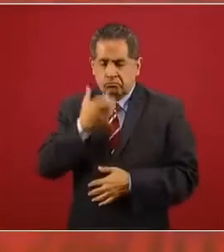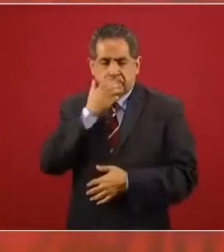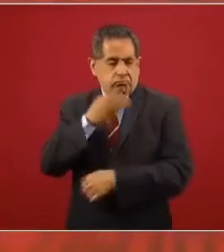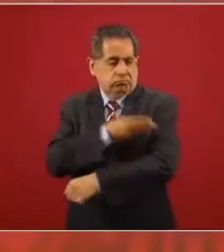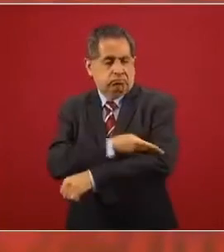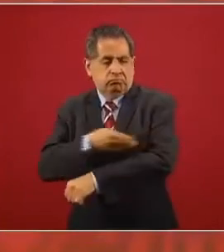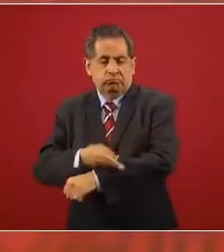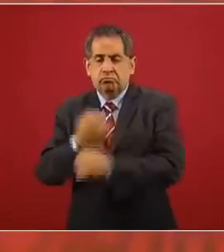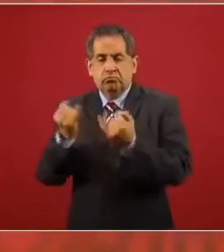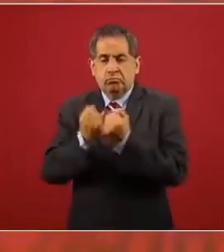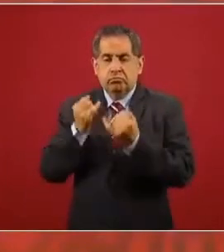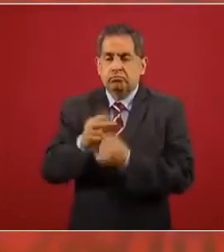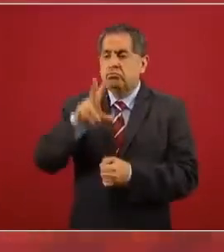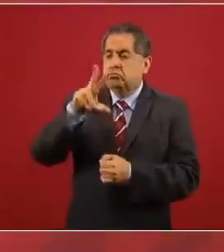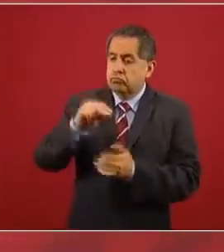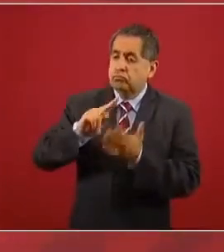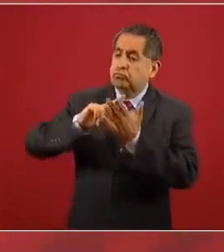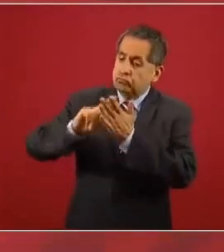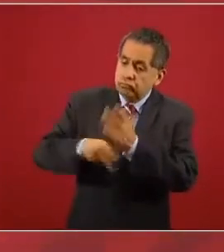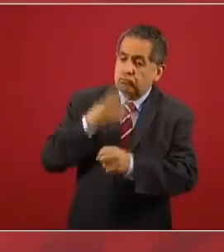sufragio efectivo, no reelección.